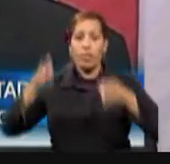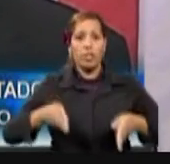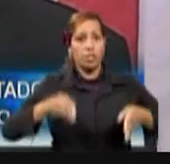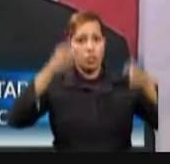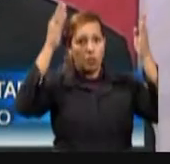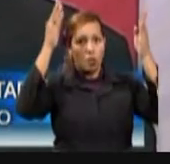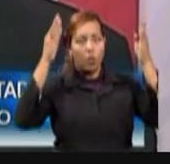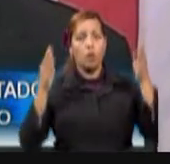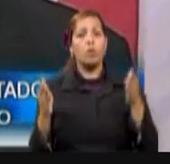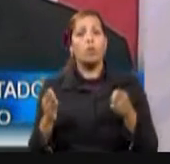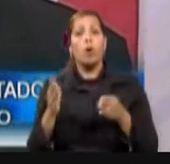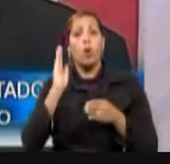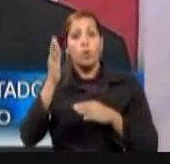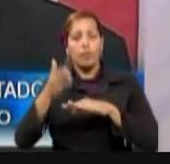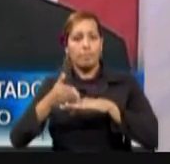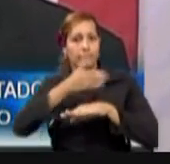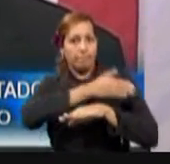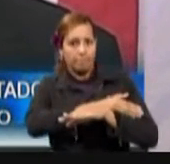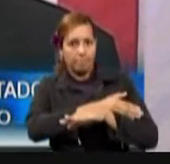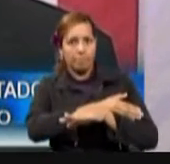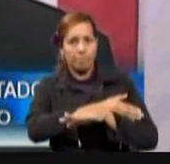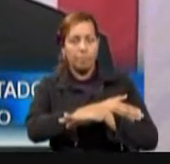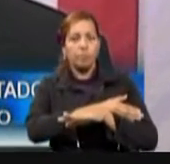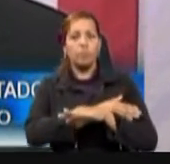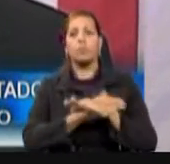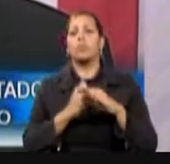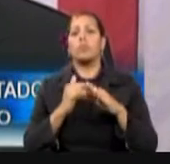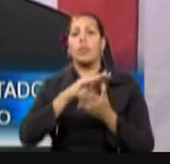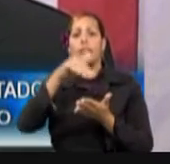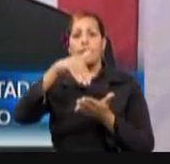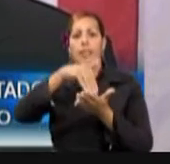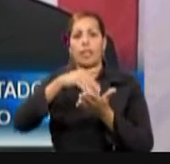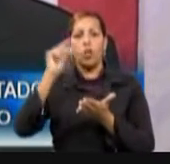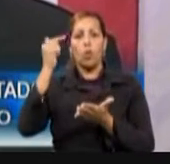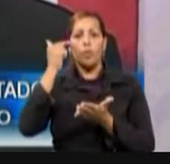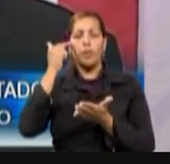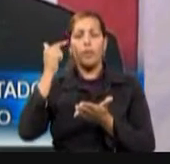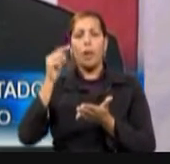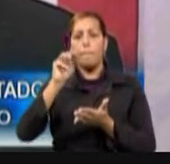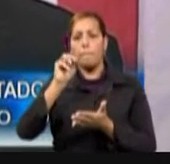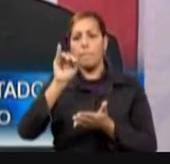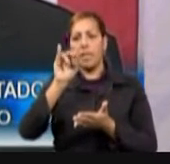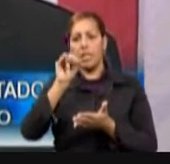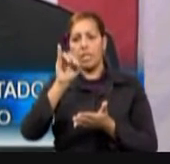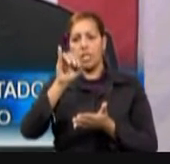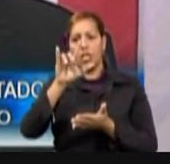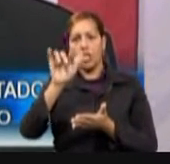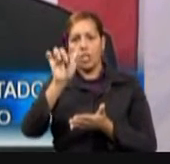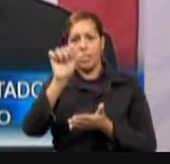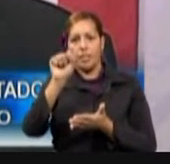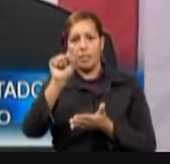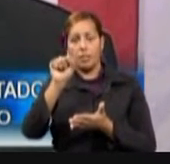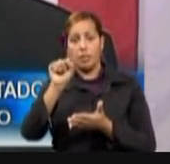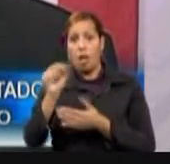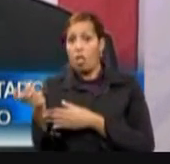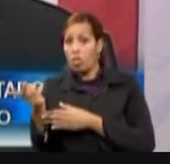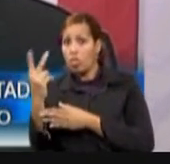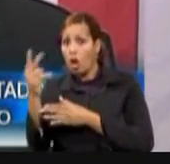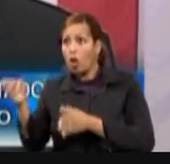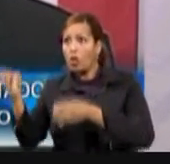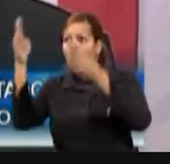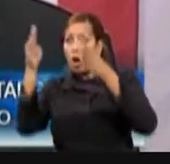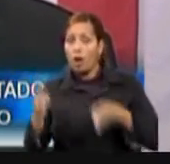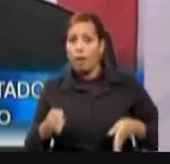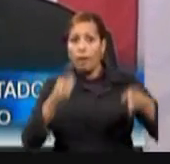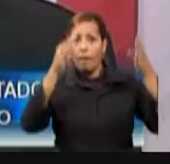consistirá en mejoras a la infraestructura del centro gubernamental en Minillas, incluyendo las dos torres del edificio del Banco